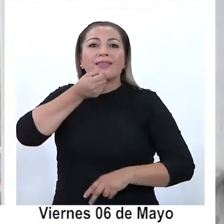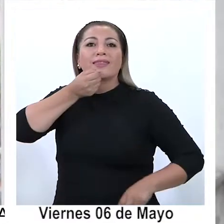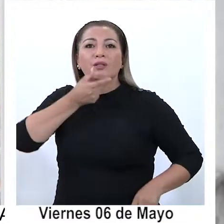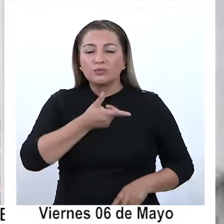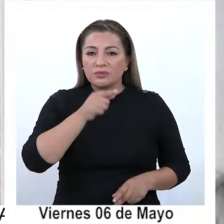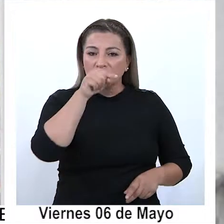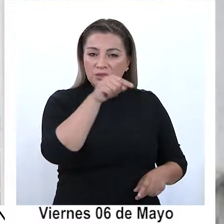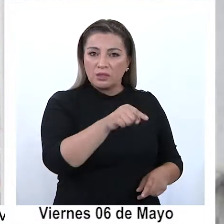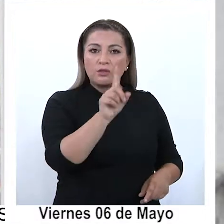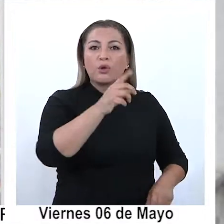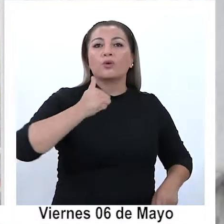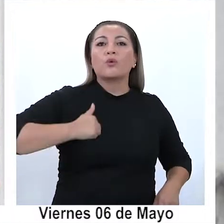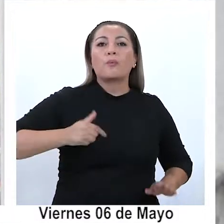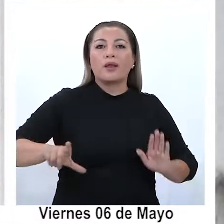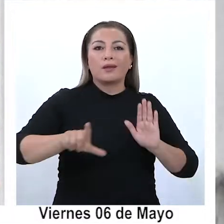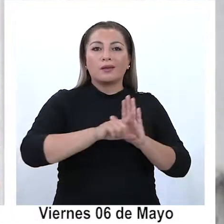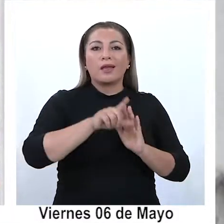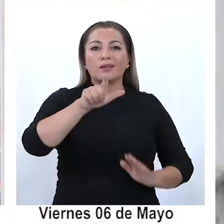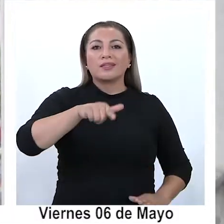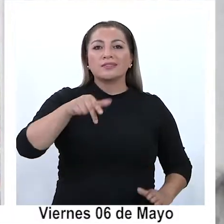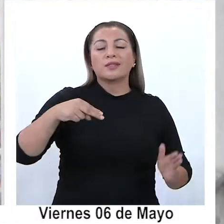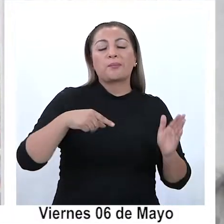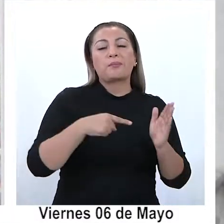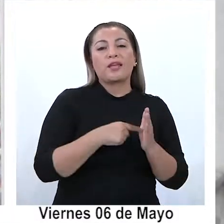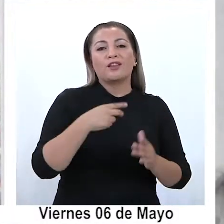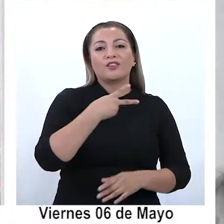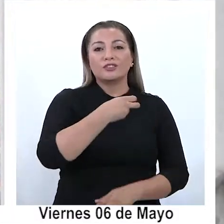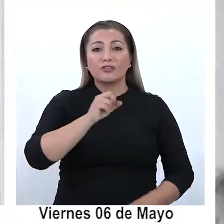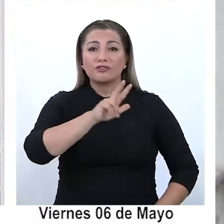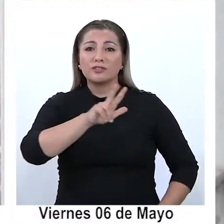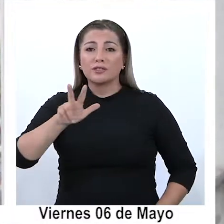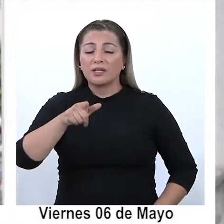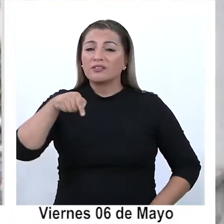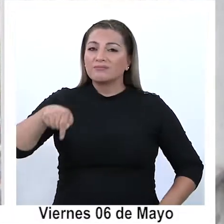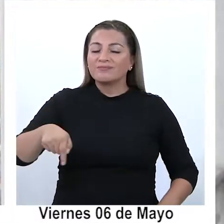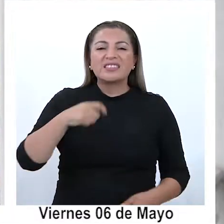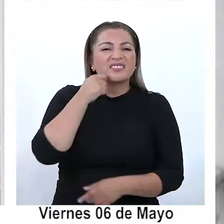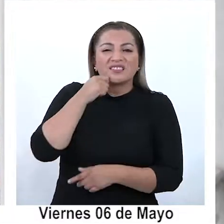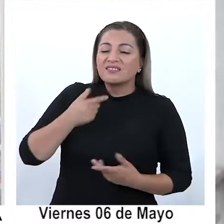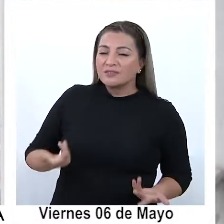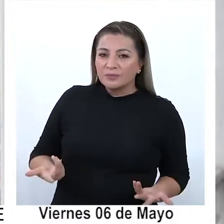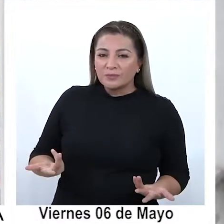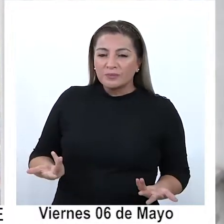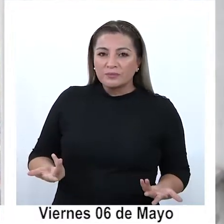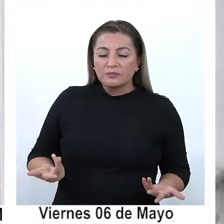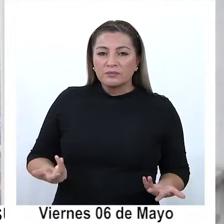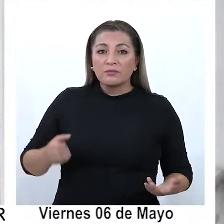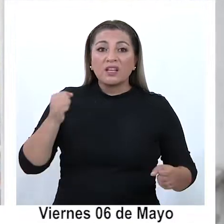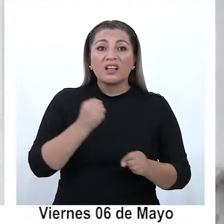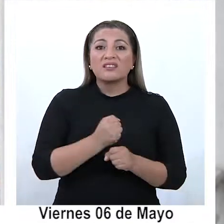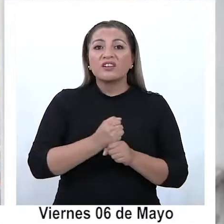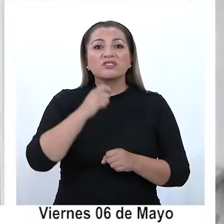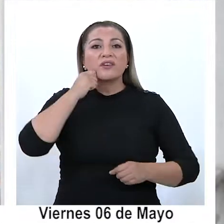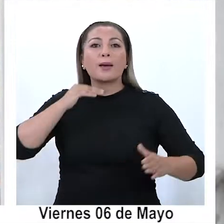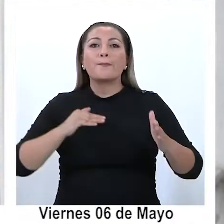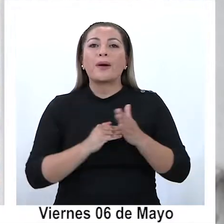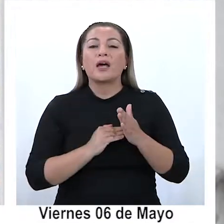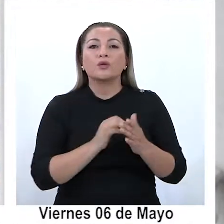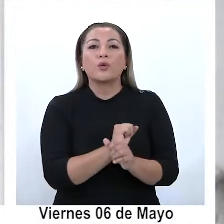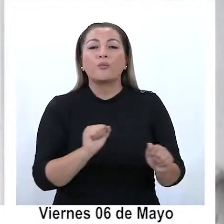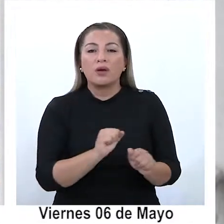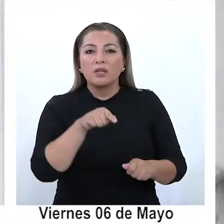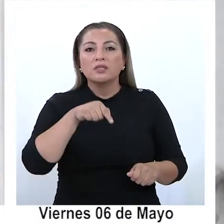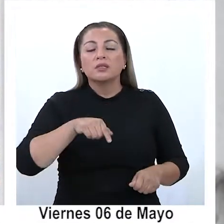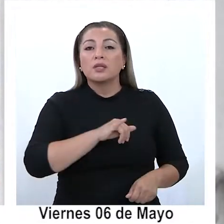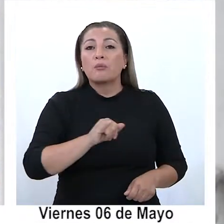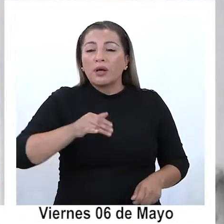por incumplimiento a la ley 17.288, que en la práctica lo que significa es que las obras quedan detenidas y solo